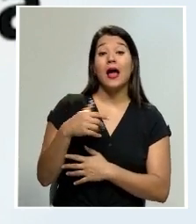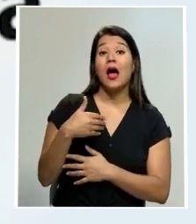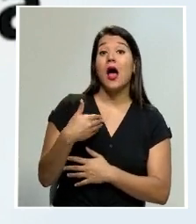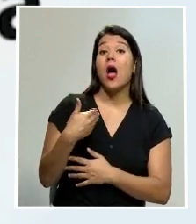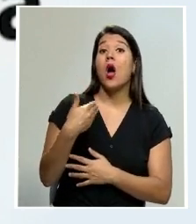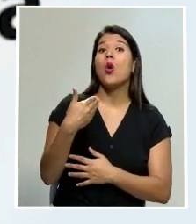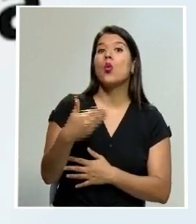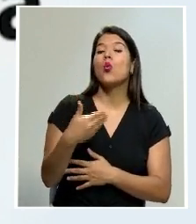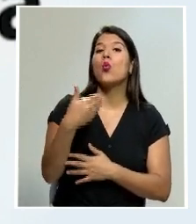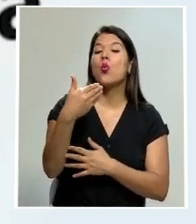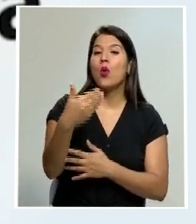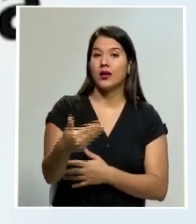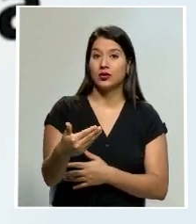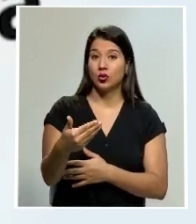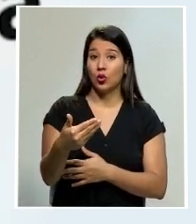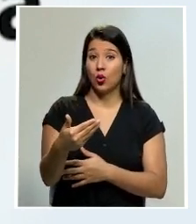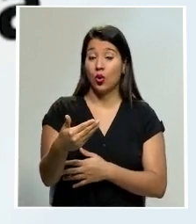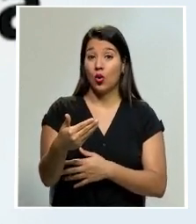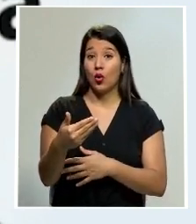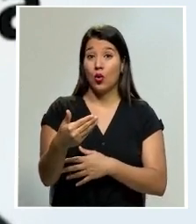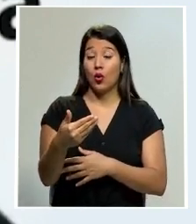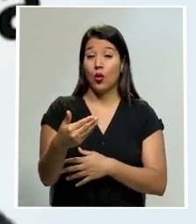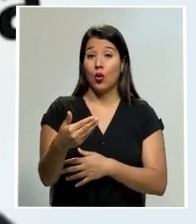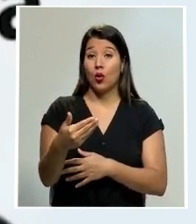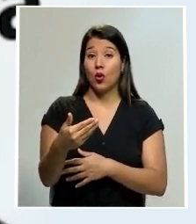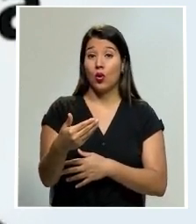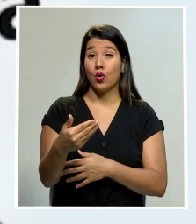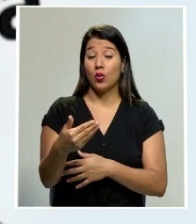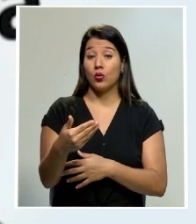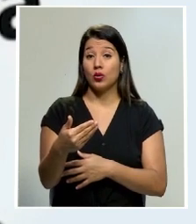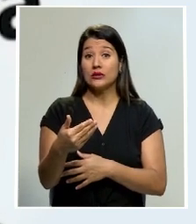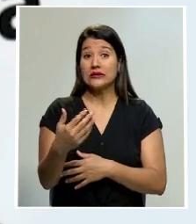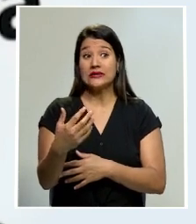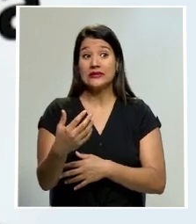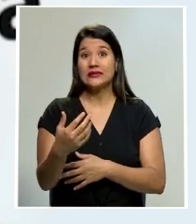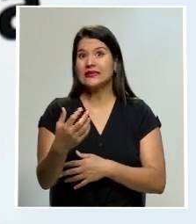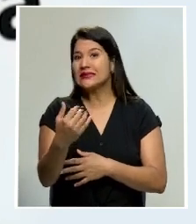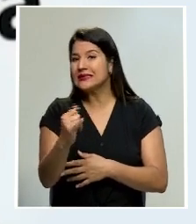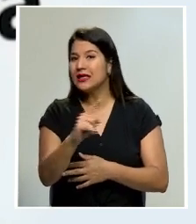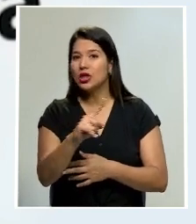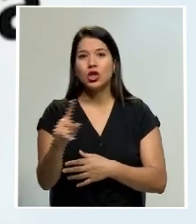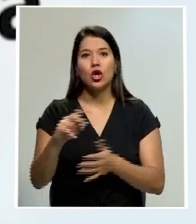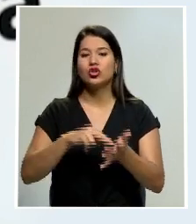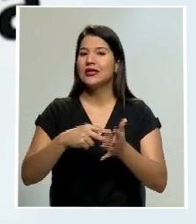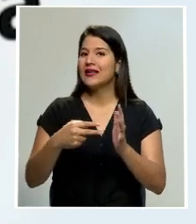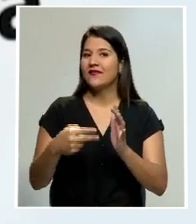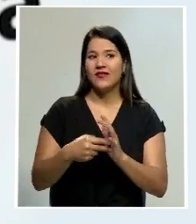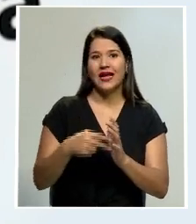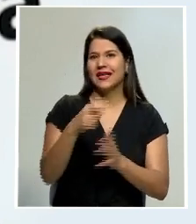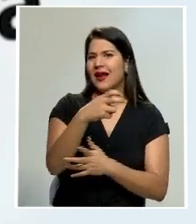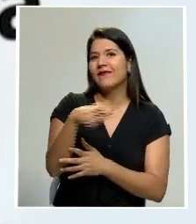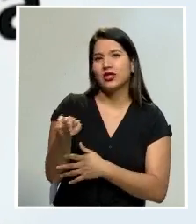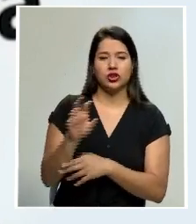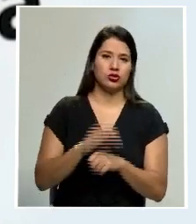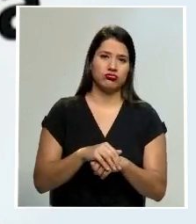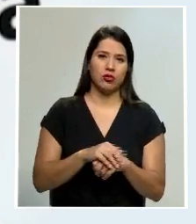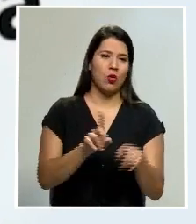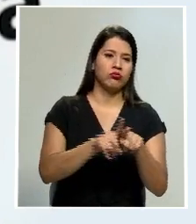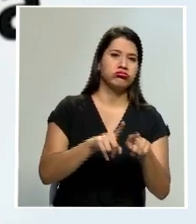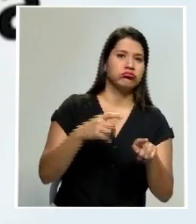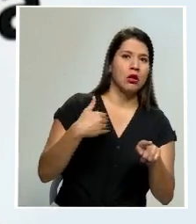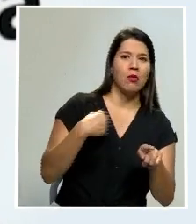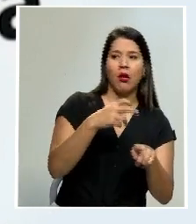no exista una transacción, siga siendo igual que siempre, pero en aquello donde existe una